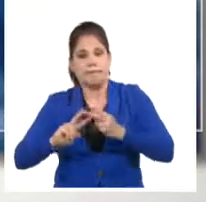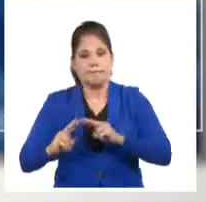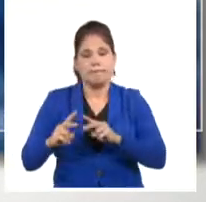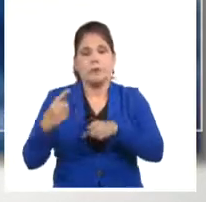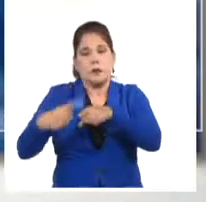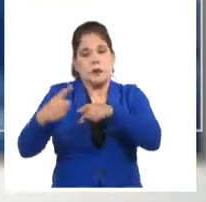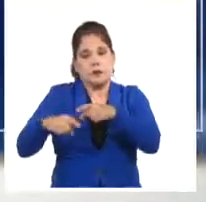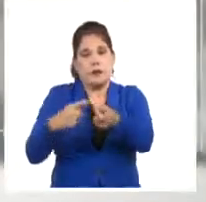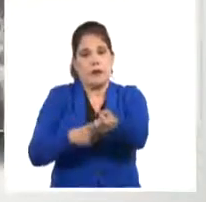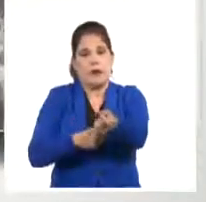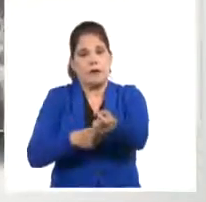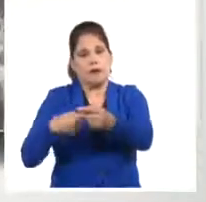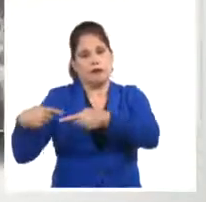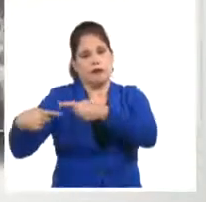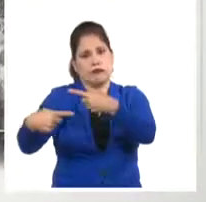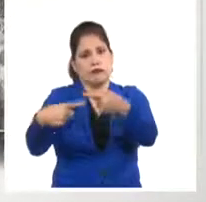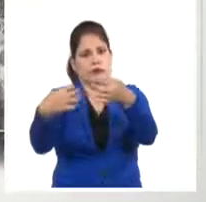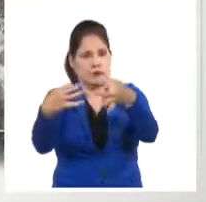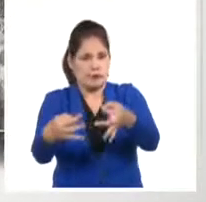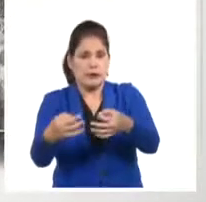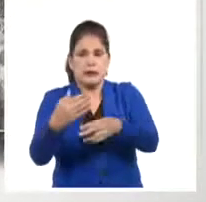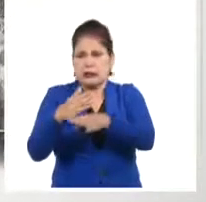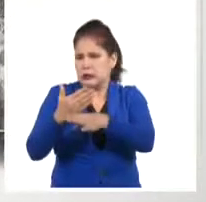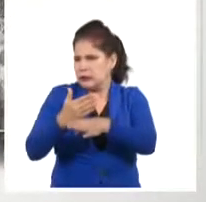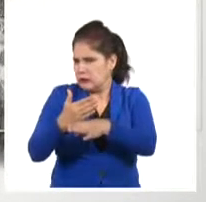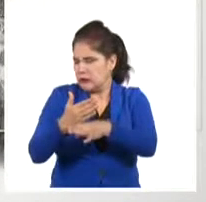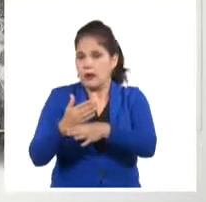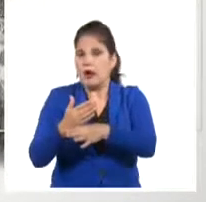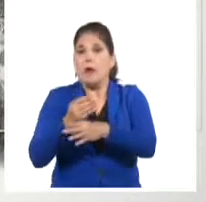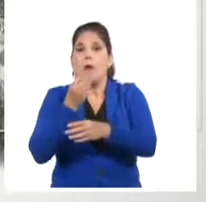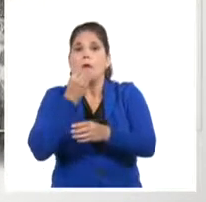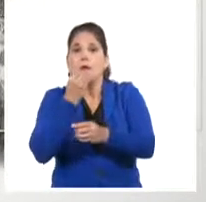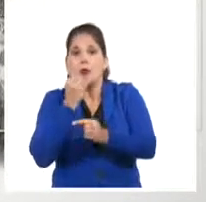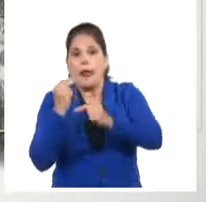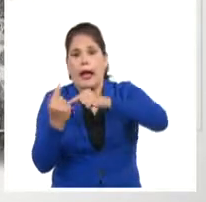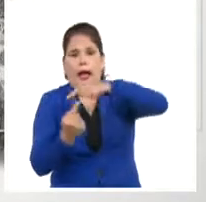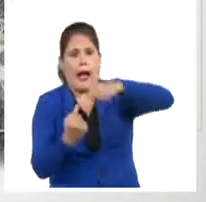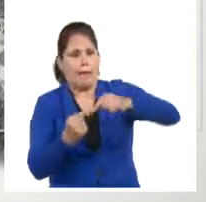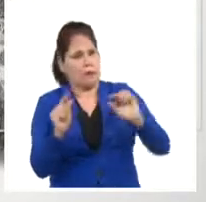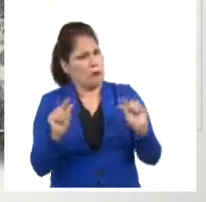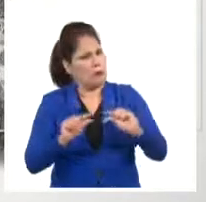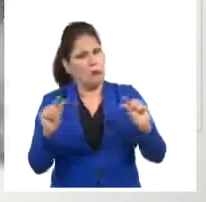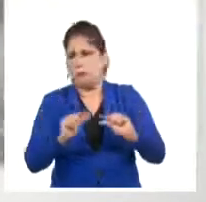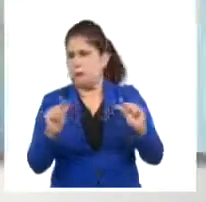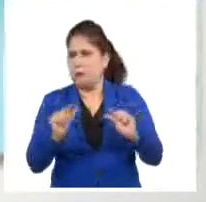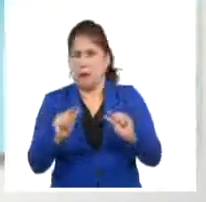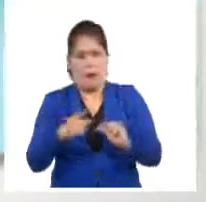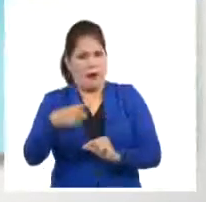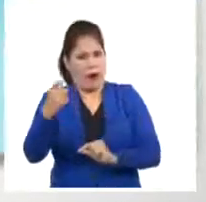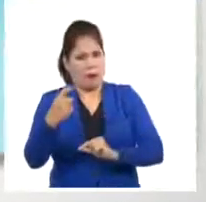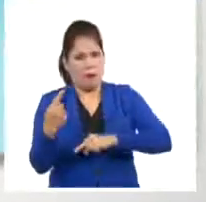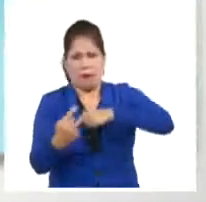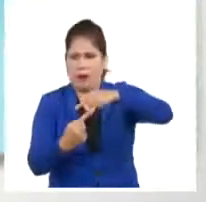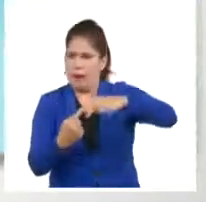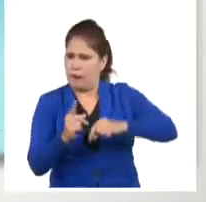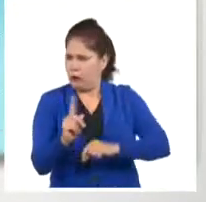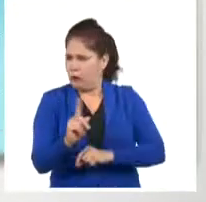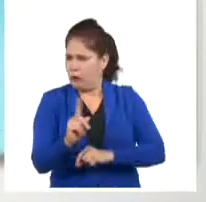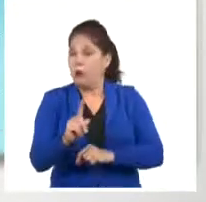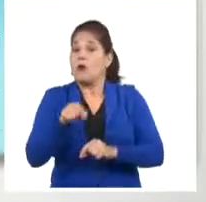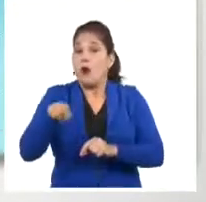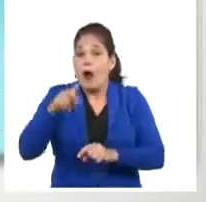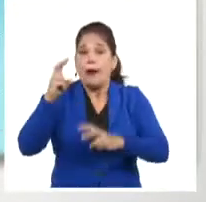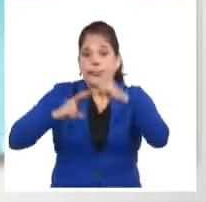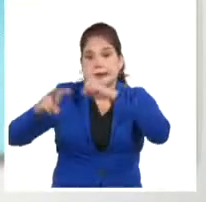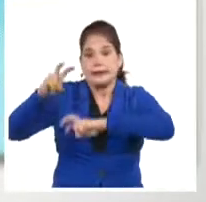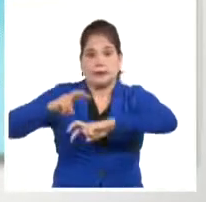material genético. Esto quiere decir que es menos propenso a mutaciones en cortos periodos de tiempo y, por tanto, podemos